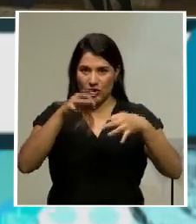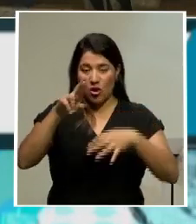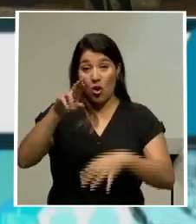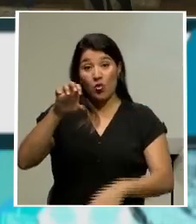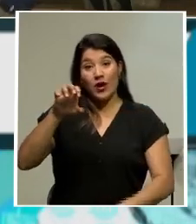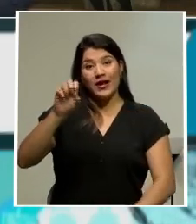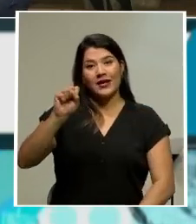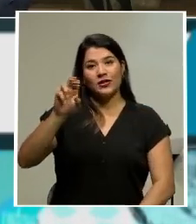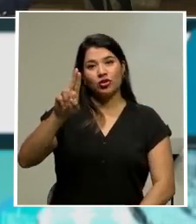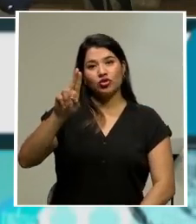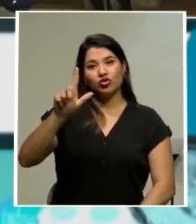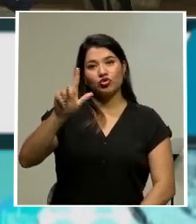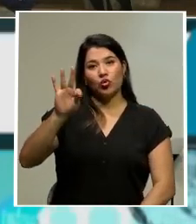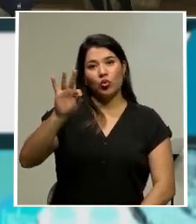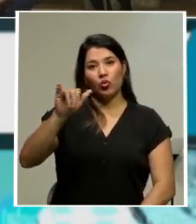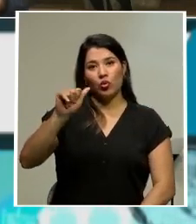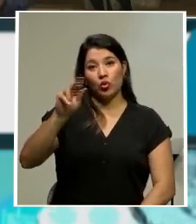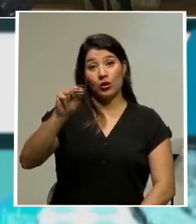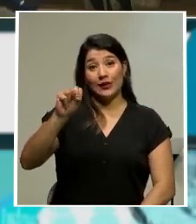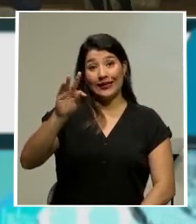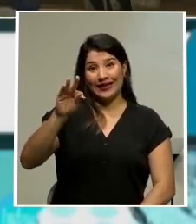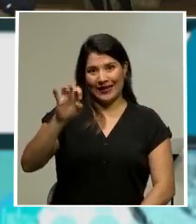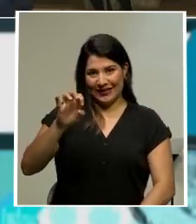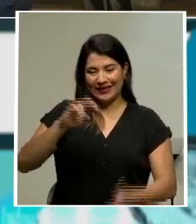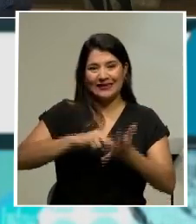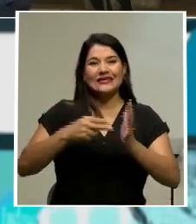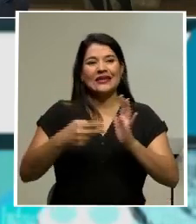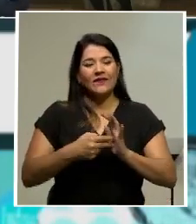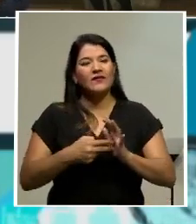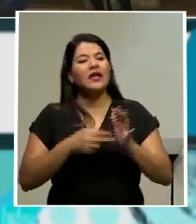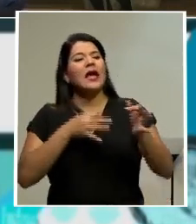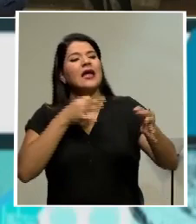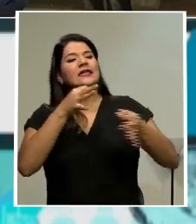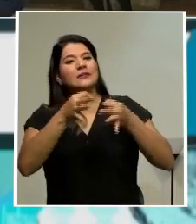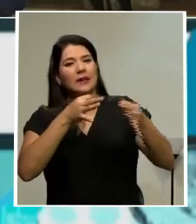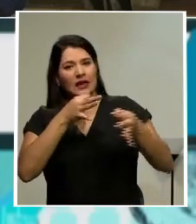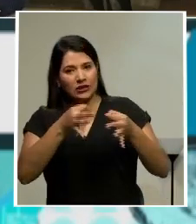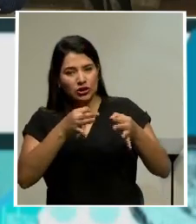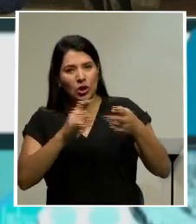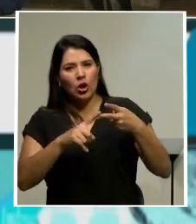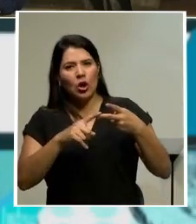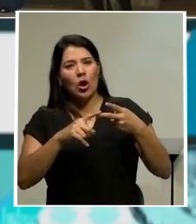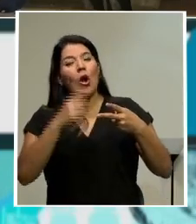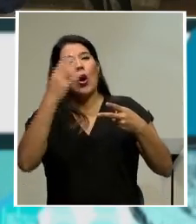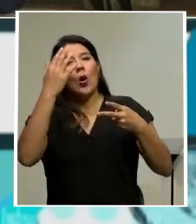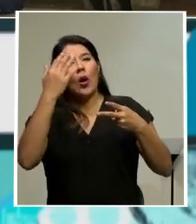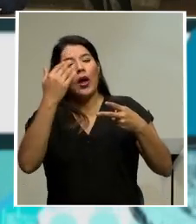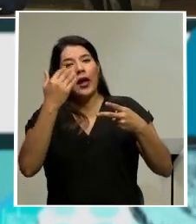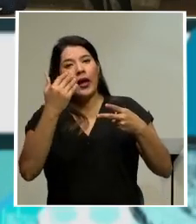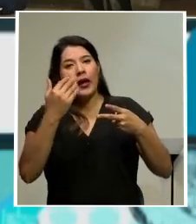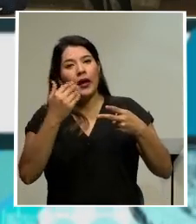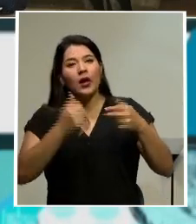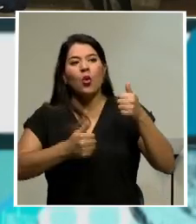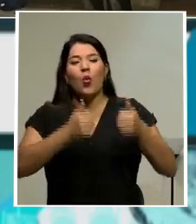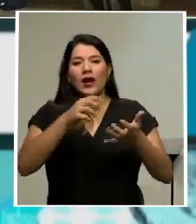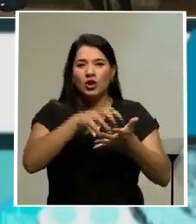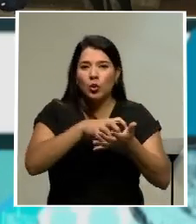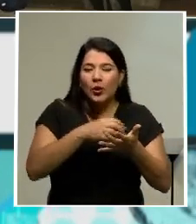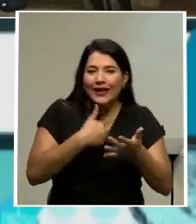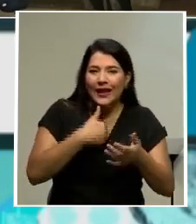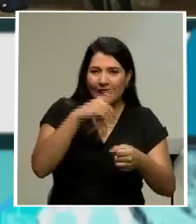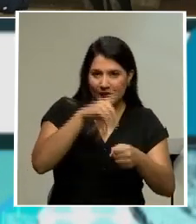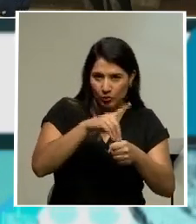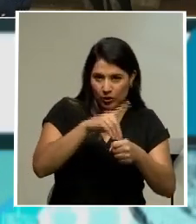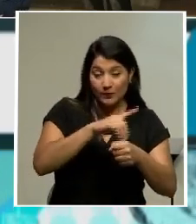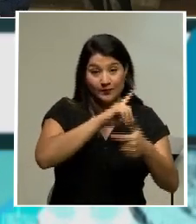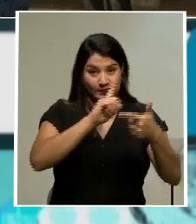los diputados enviaron, por qué es que lo hicieron, cuáles eran las dudas que tenían en el proyecto de ley. El